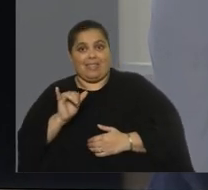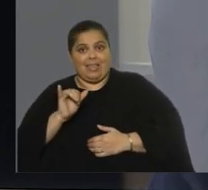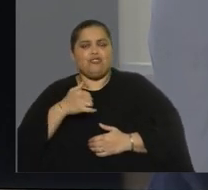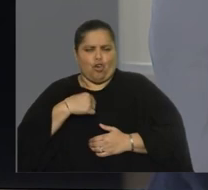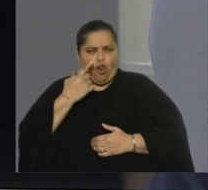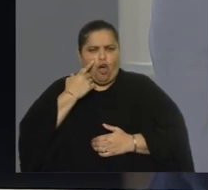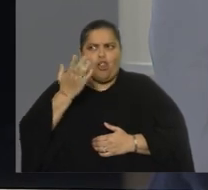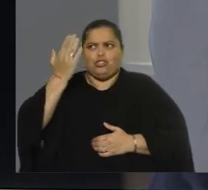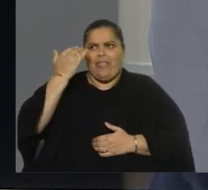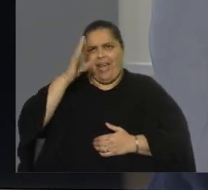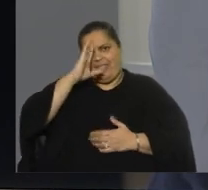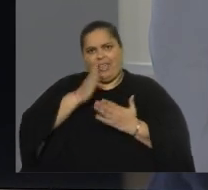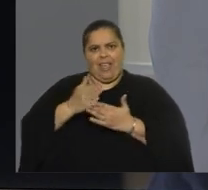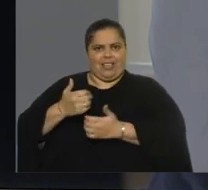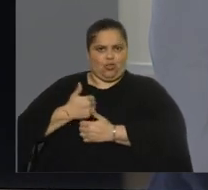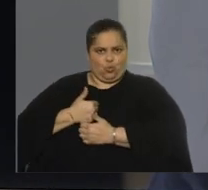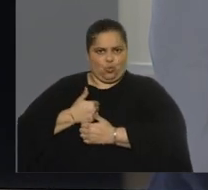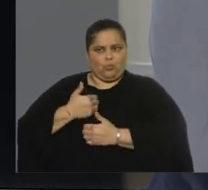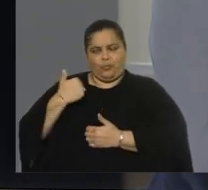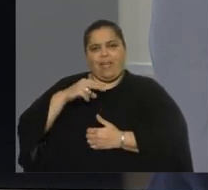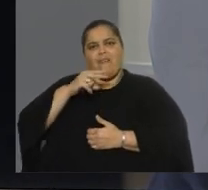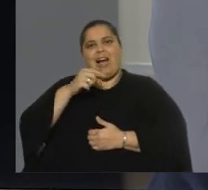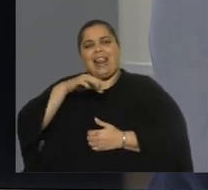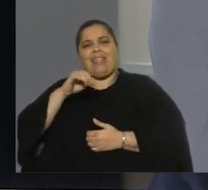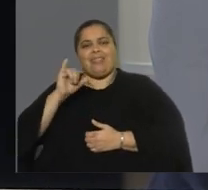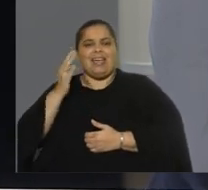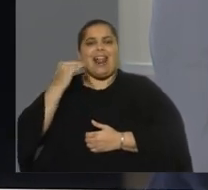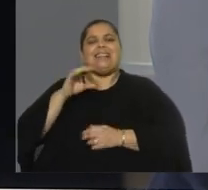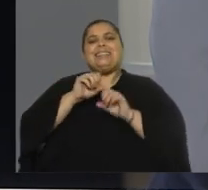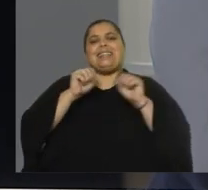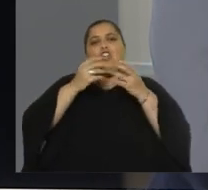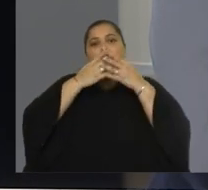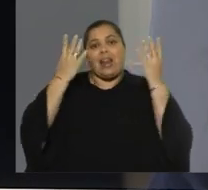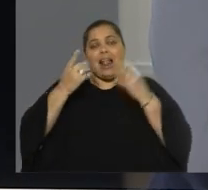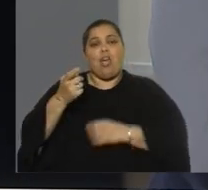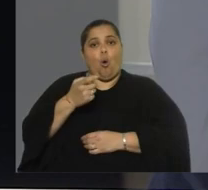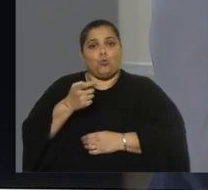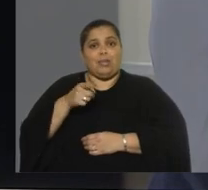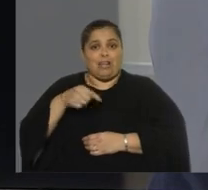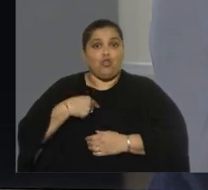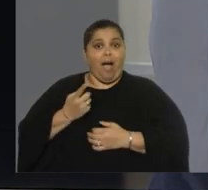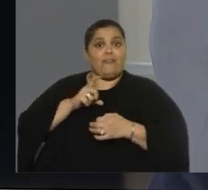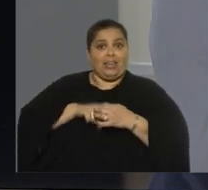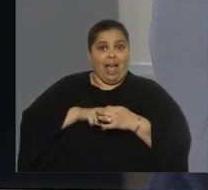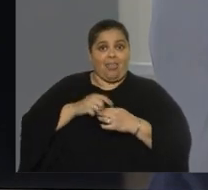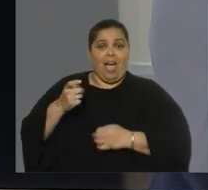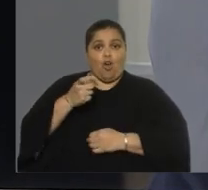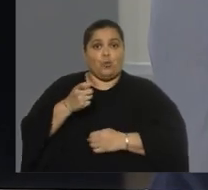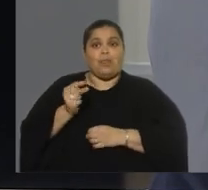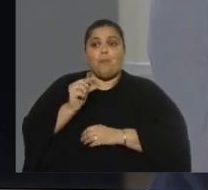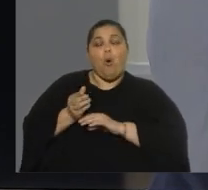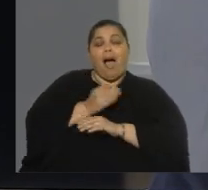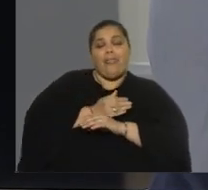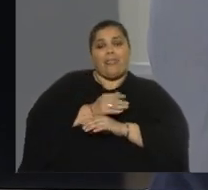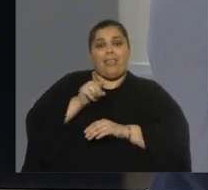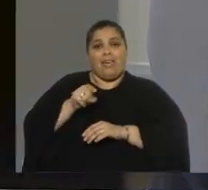lo conocía desde antes de la dictadura, Esteban era el secretario general de la Juventud Comunista, y yo me afilié a la Juventud Comunista, unos meses antes de la dictadura. ¿Y ella